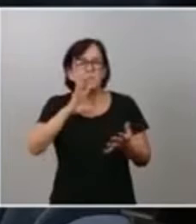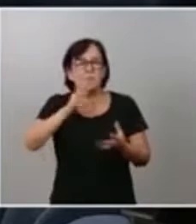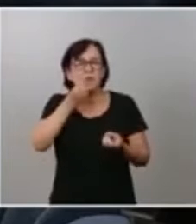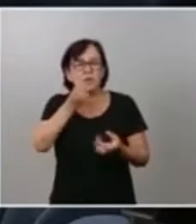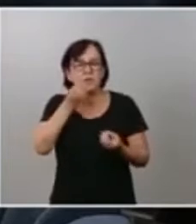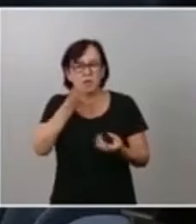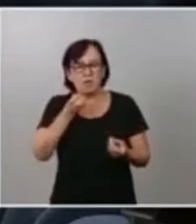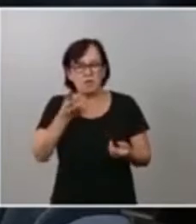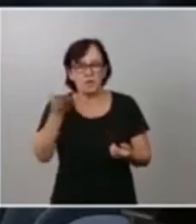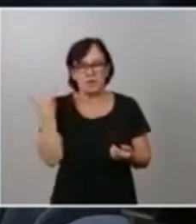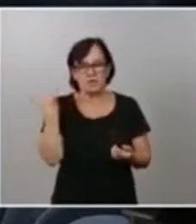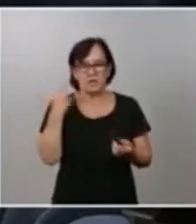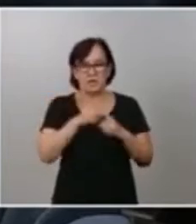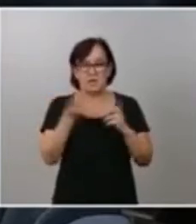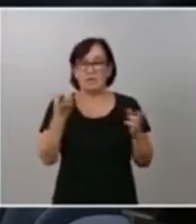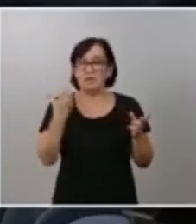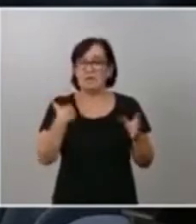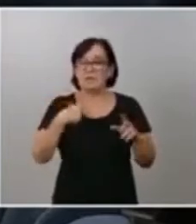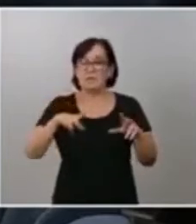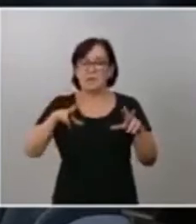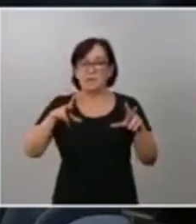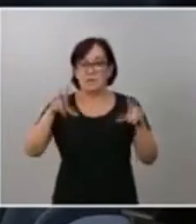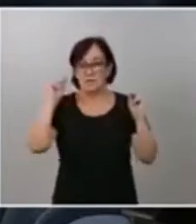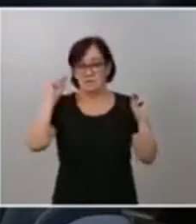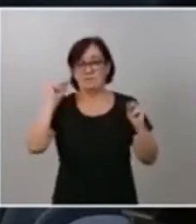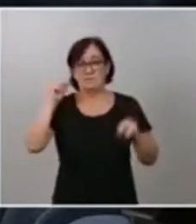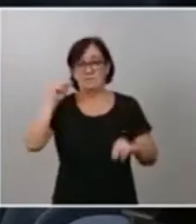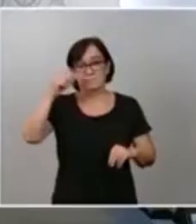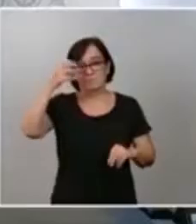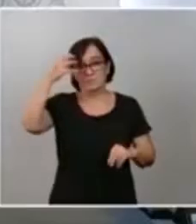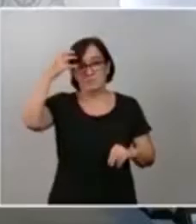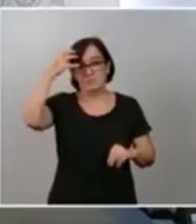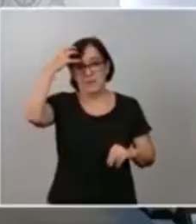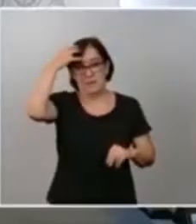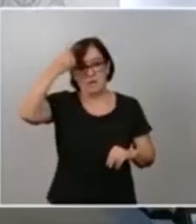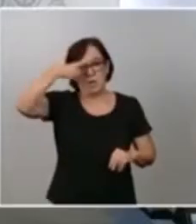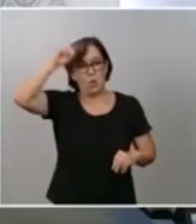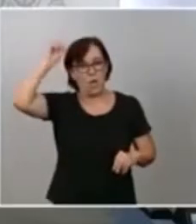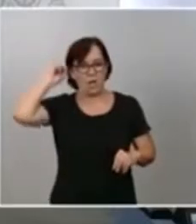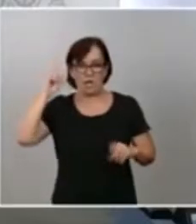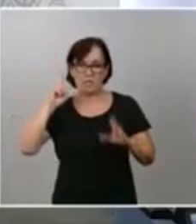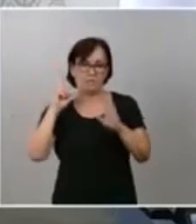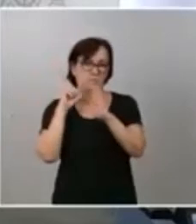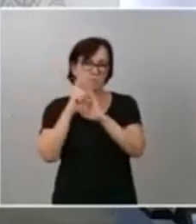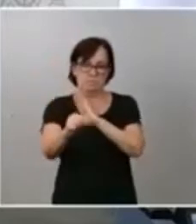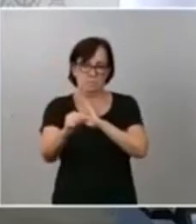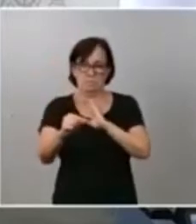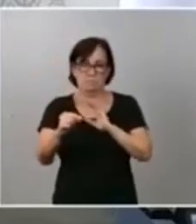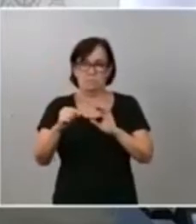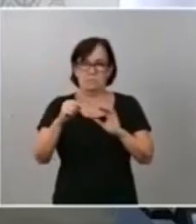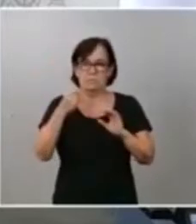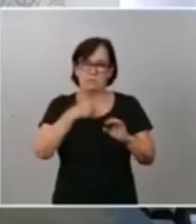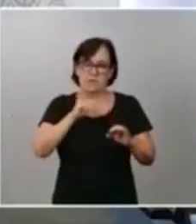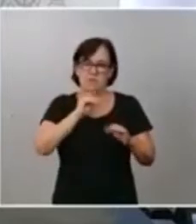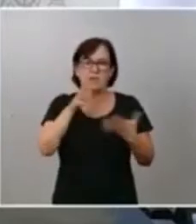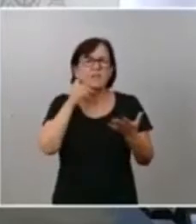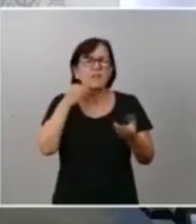la salida de España del rey emérito don Juan Carlos, querría que nos explicara, por favor, cómo se gestó,